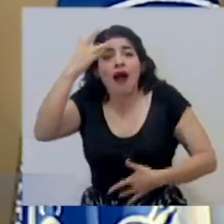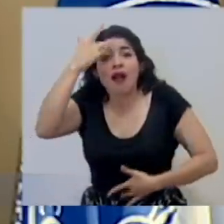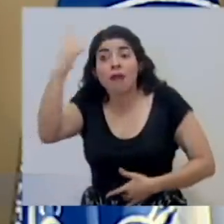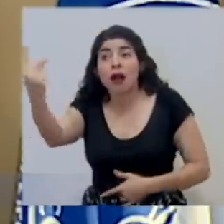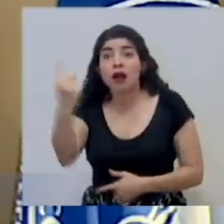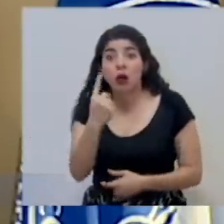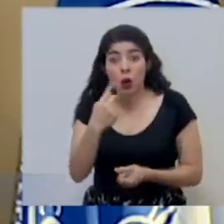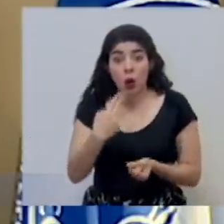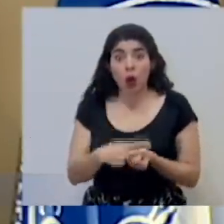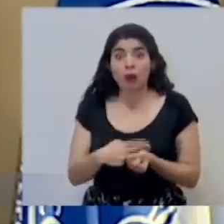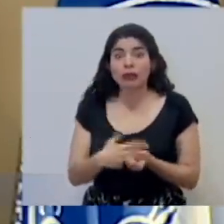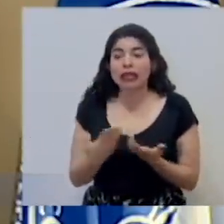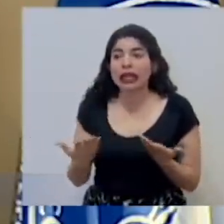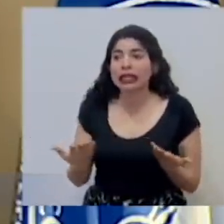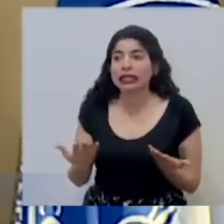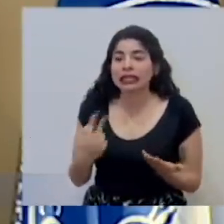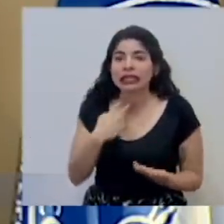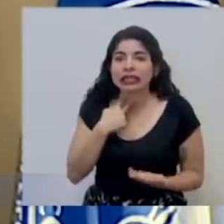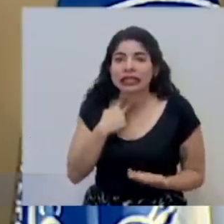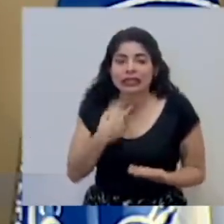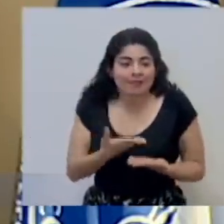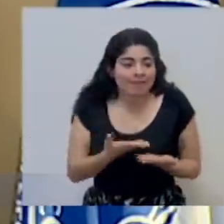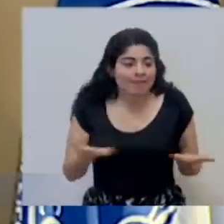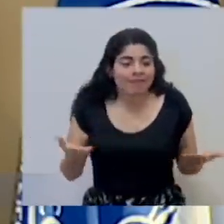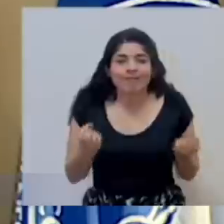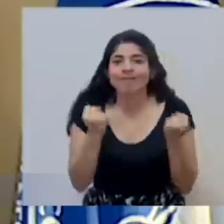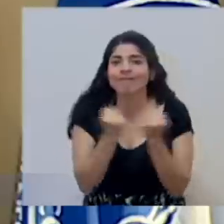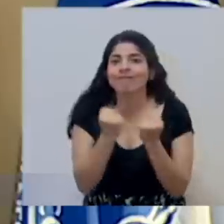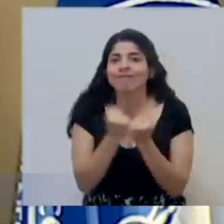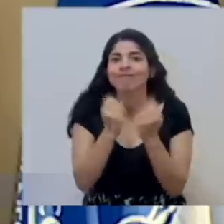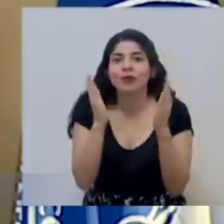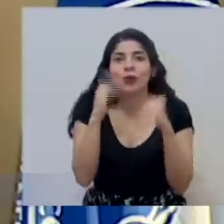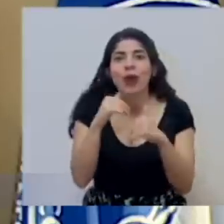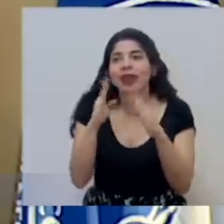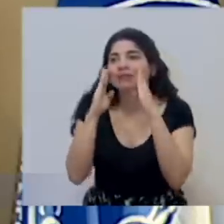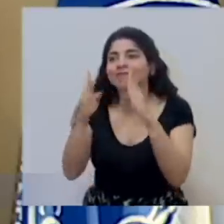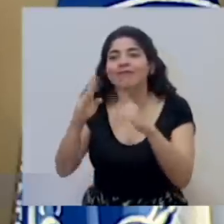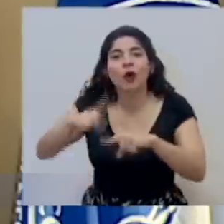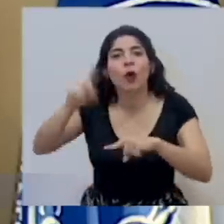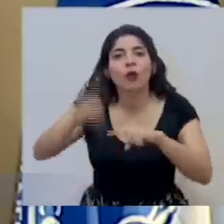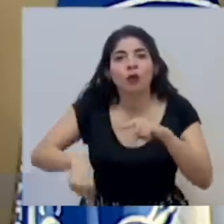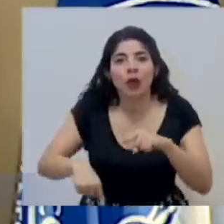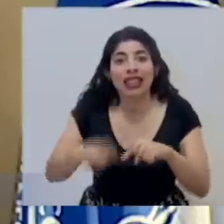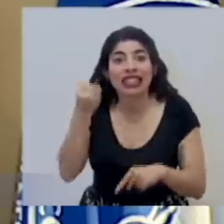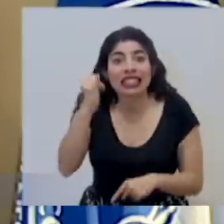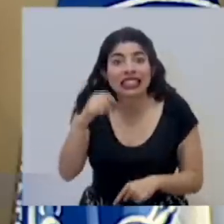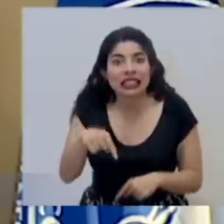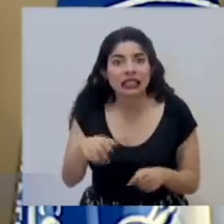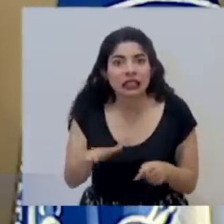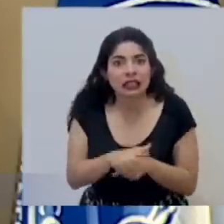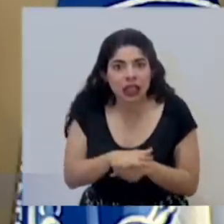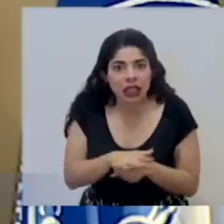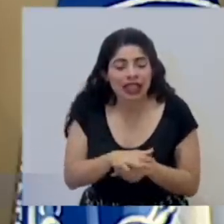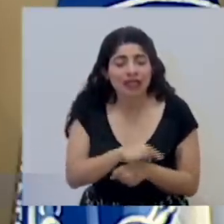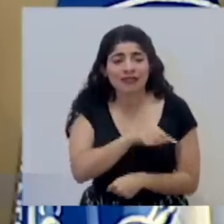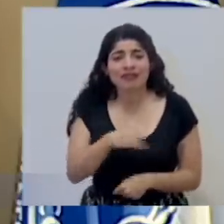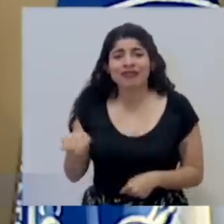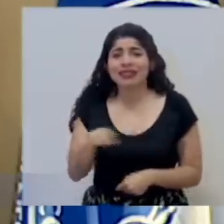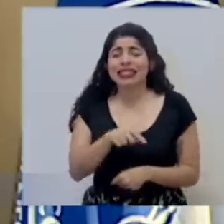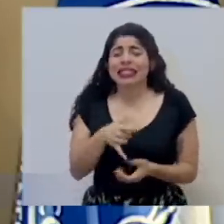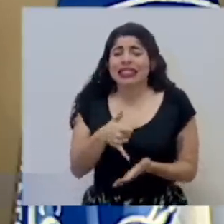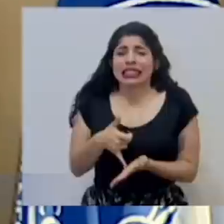problema, podría no tener espacio para ser atendida. Y esto es crítico